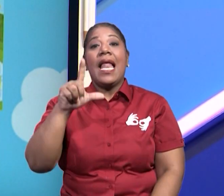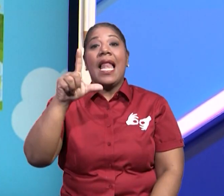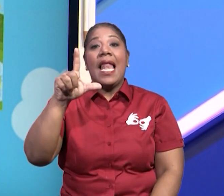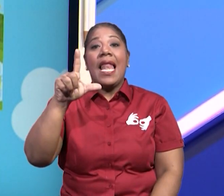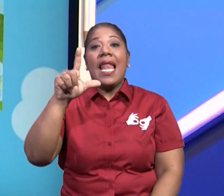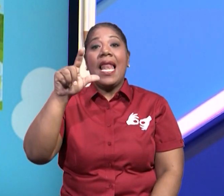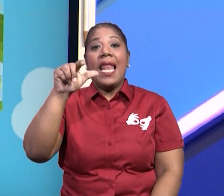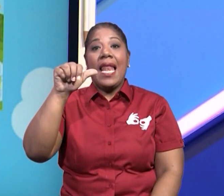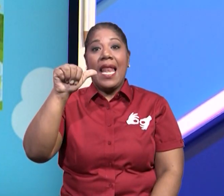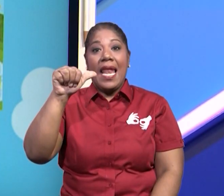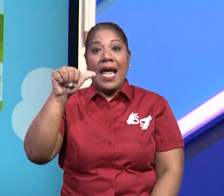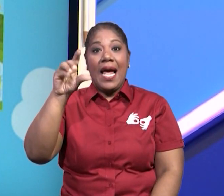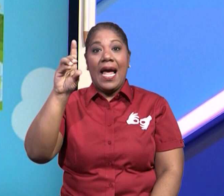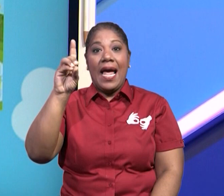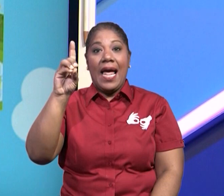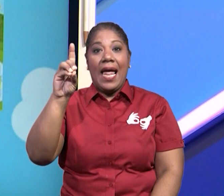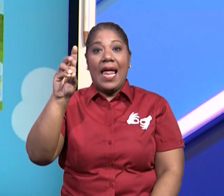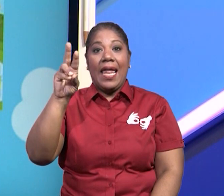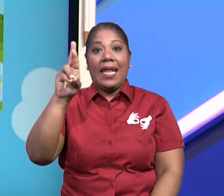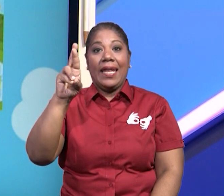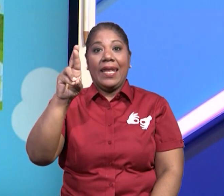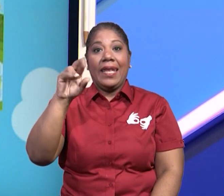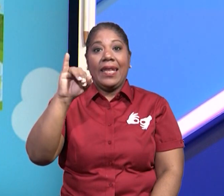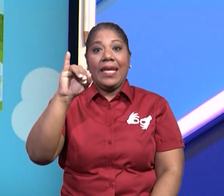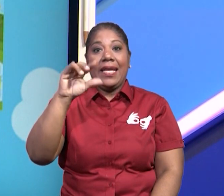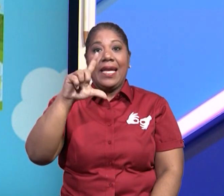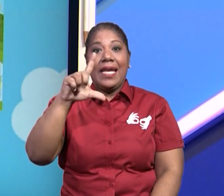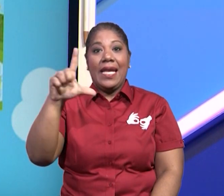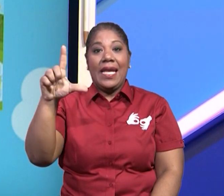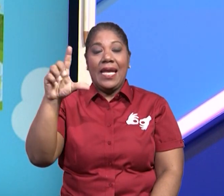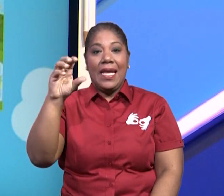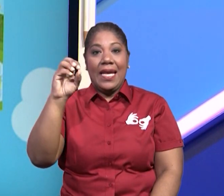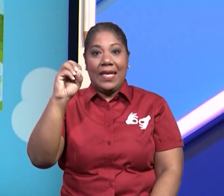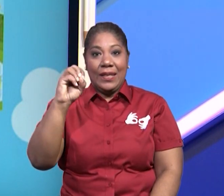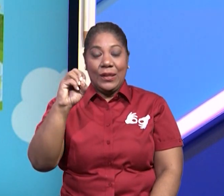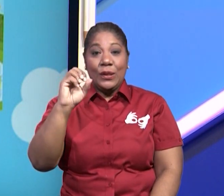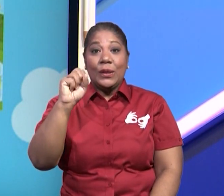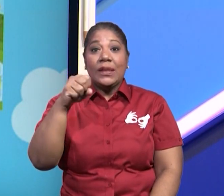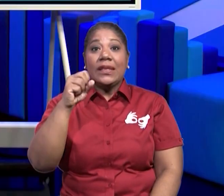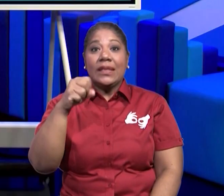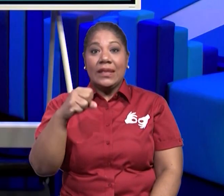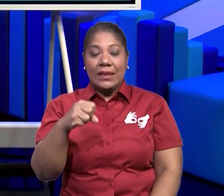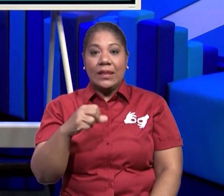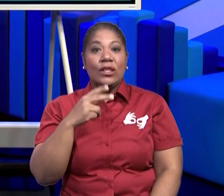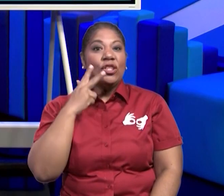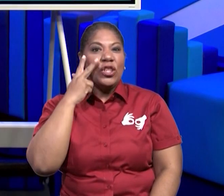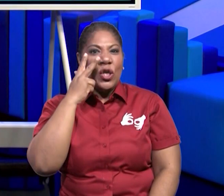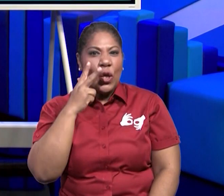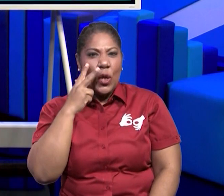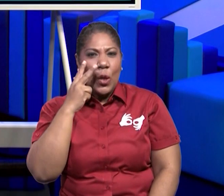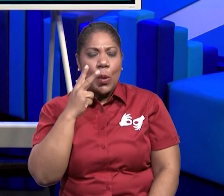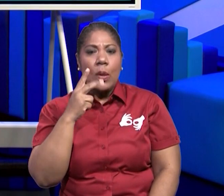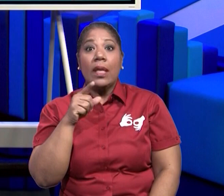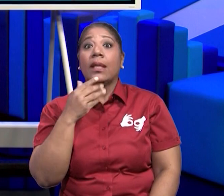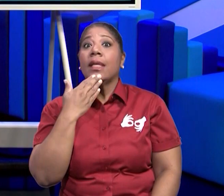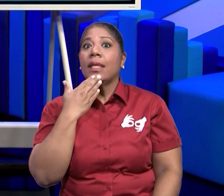también nosotros podemos confeccionar viviendas. Y es un material sumamente fresco.